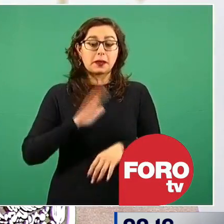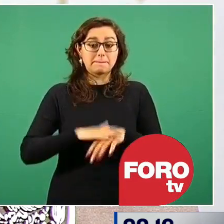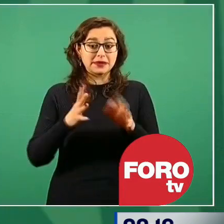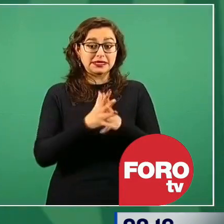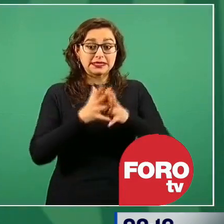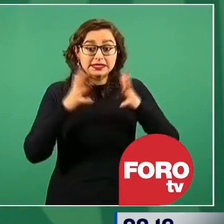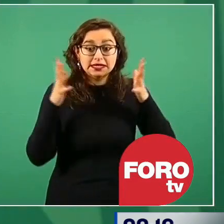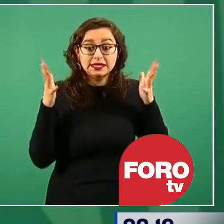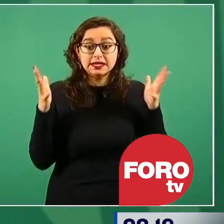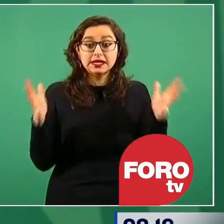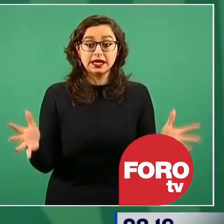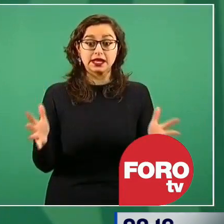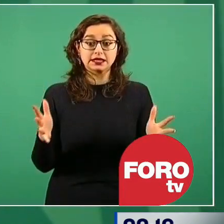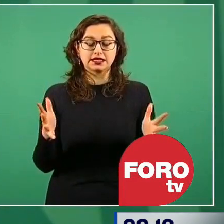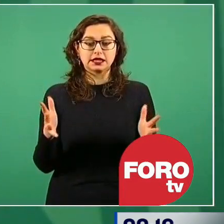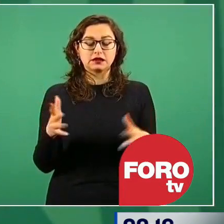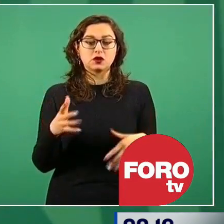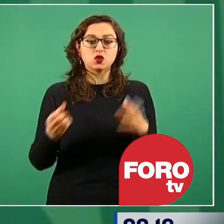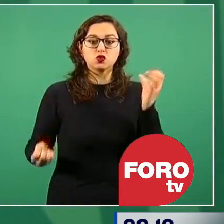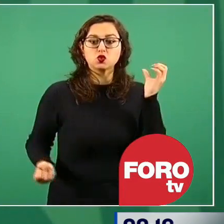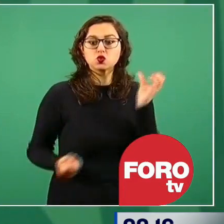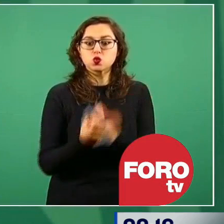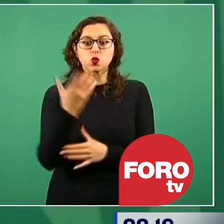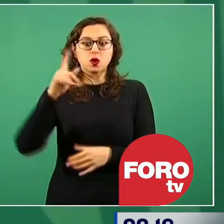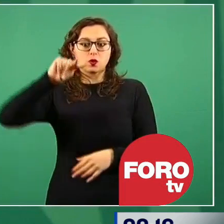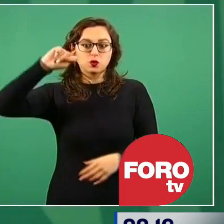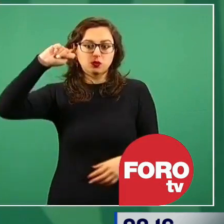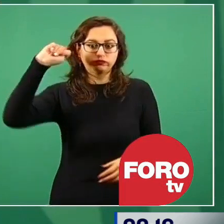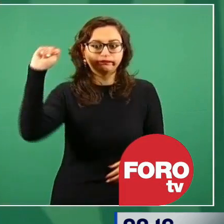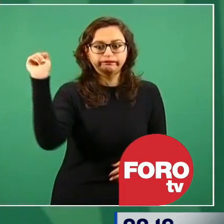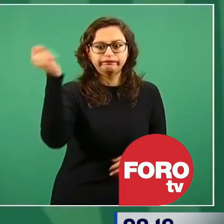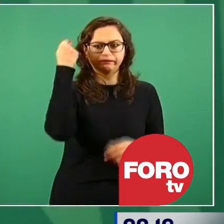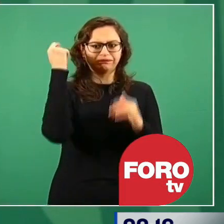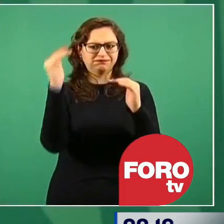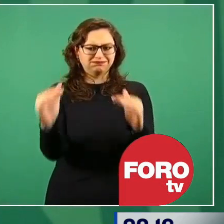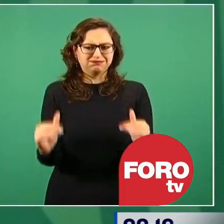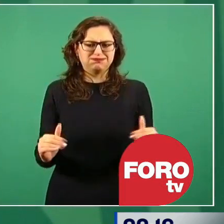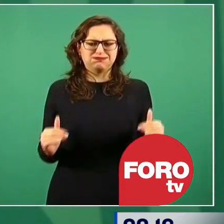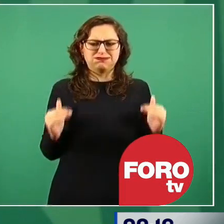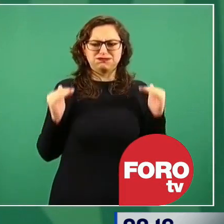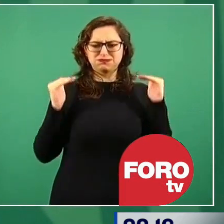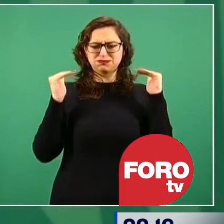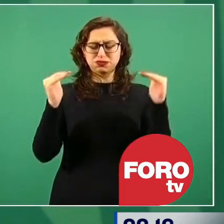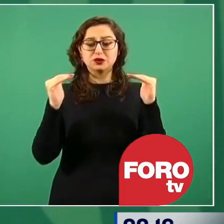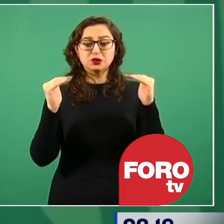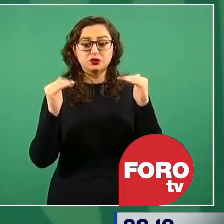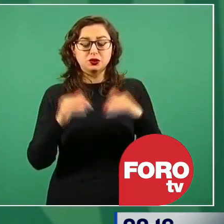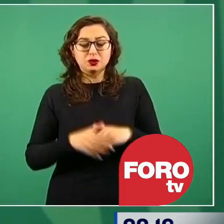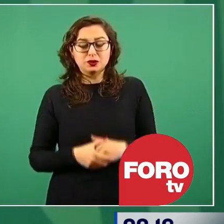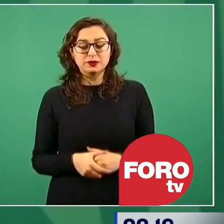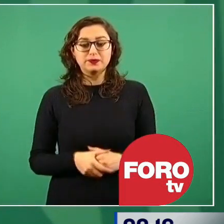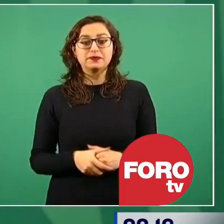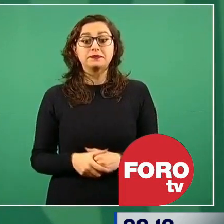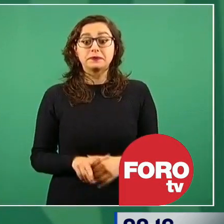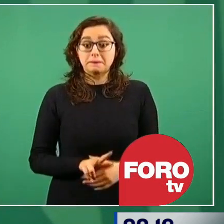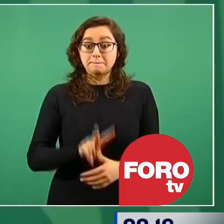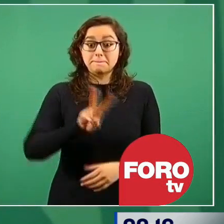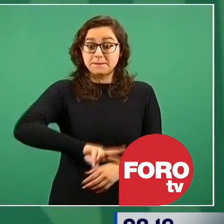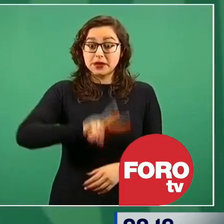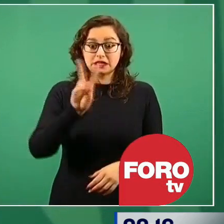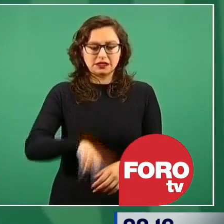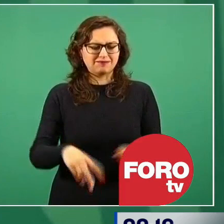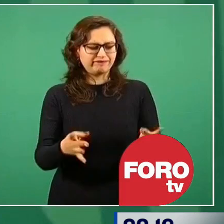con la tecnología más avanzada, con estándares de calidad